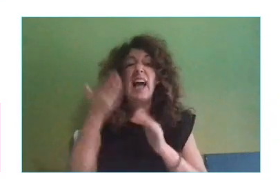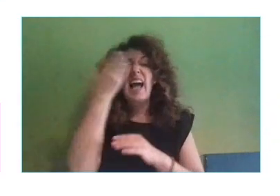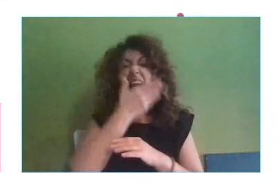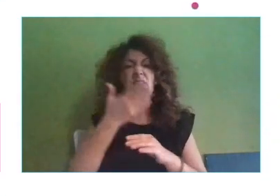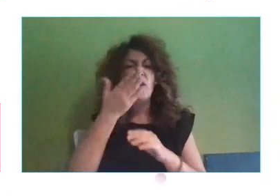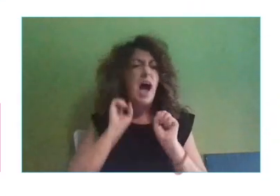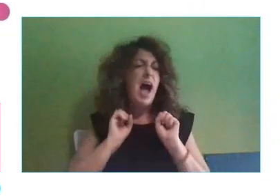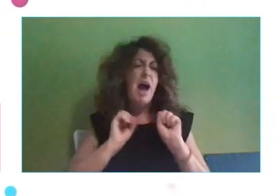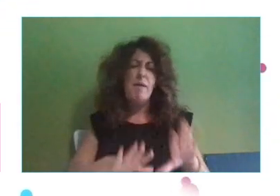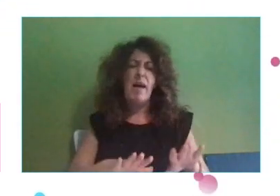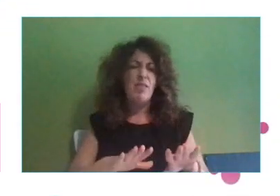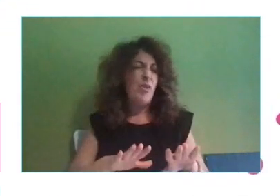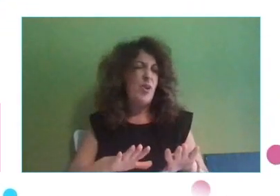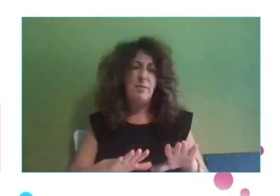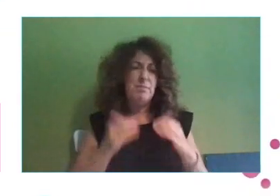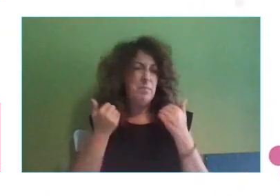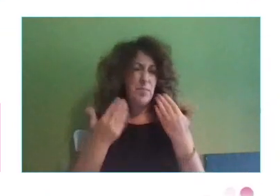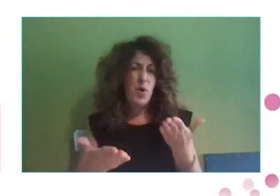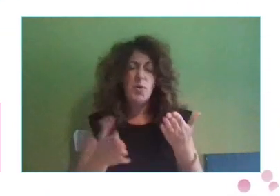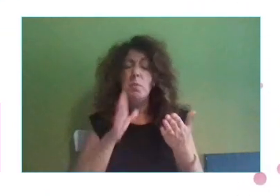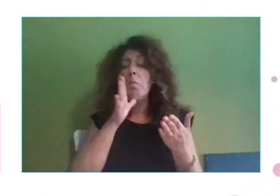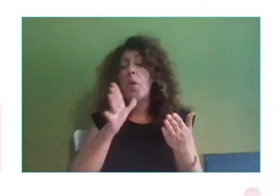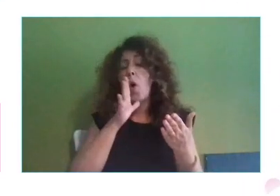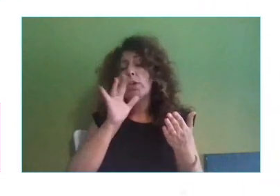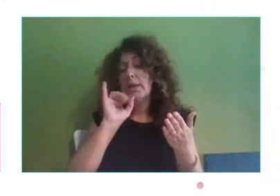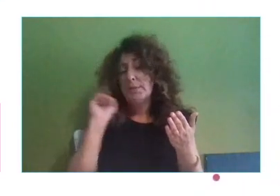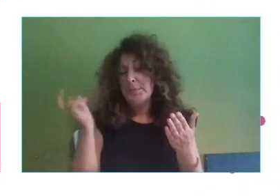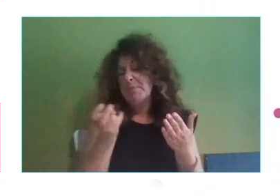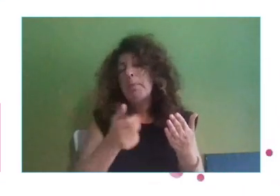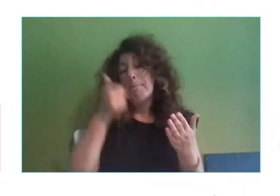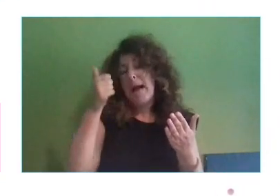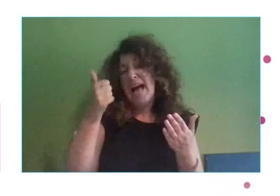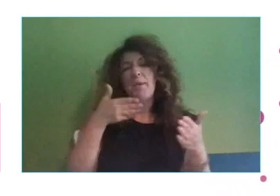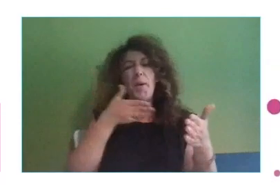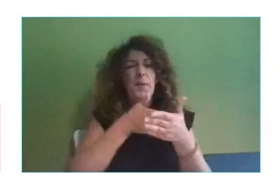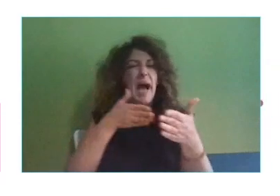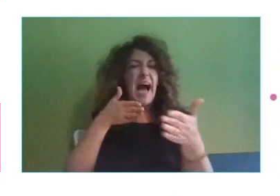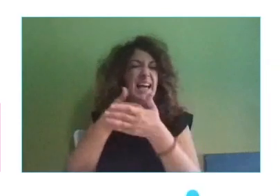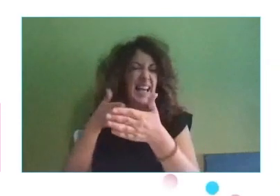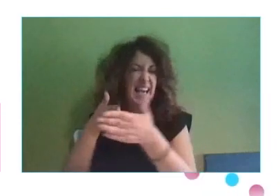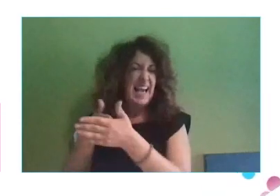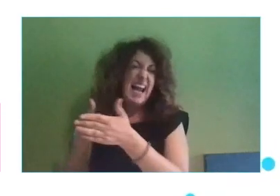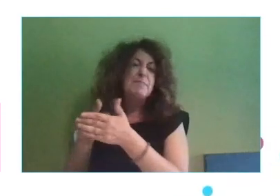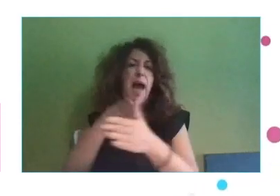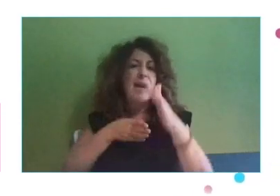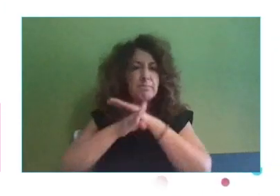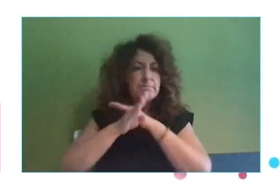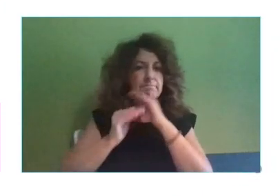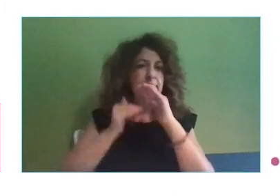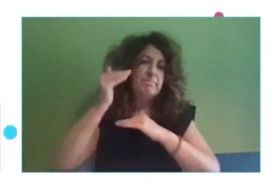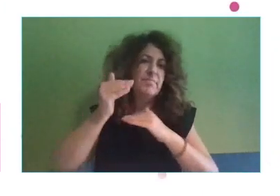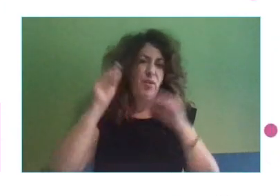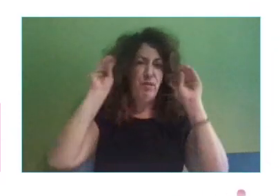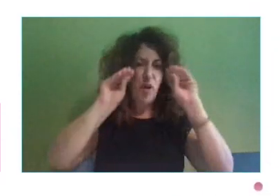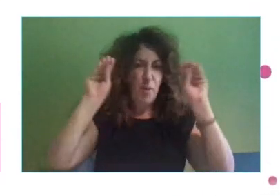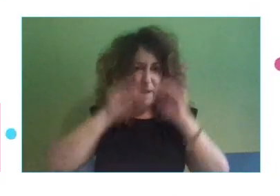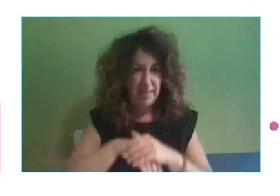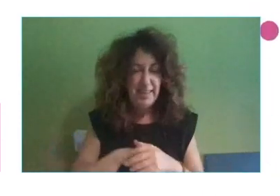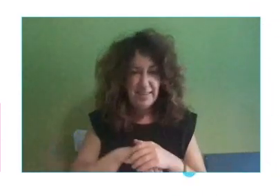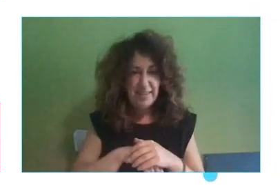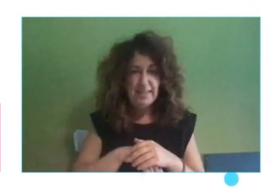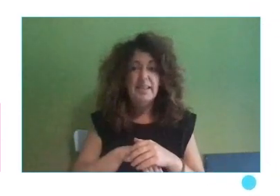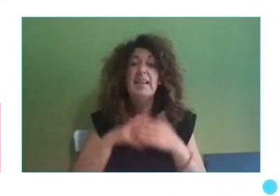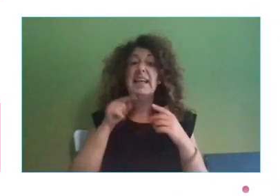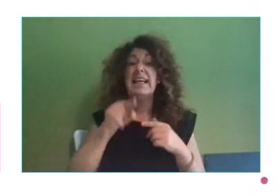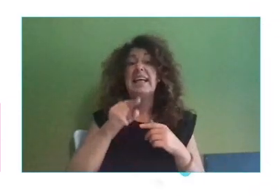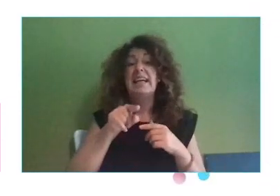por diversos motivos, sobre todo por barreras para acceder a la formación. Pero, bueno, este es el punto de partida, estos son los